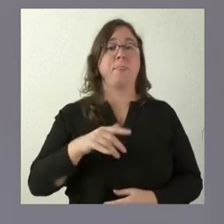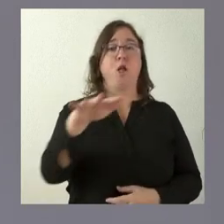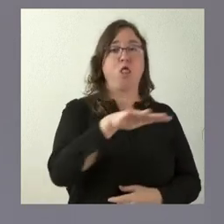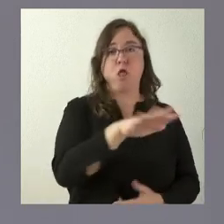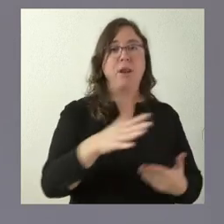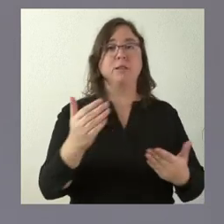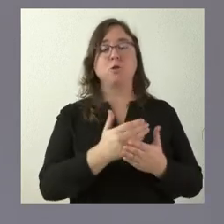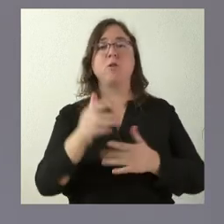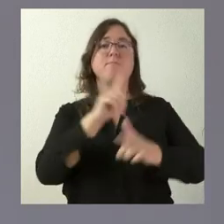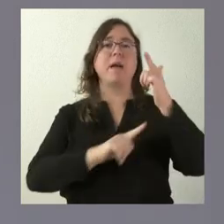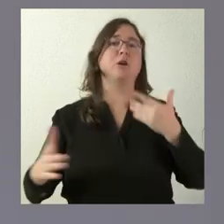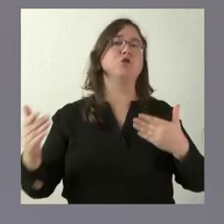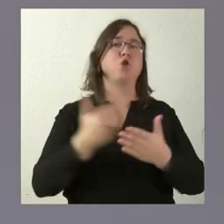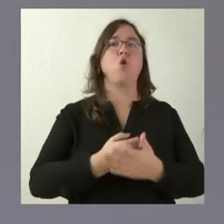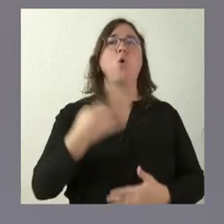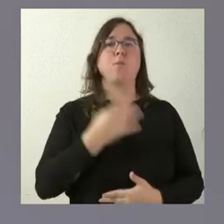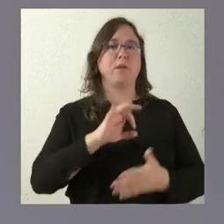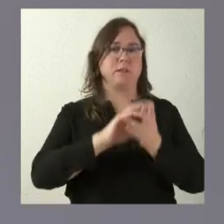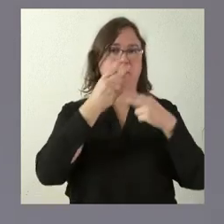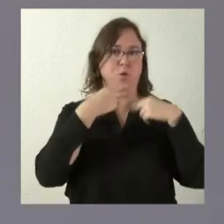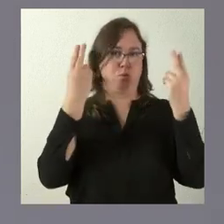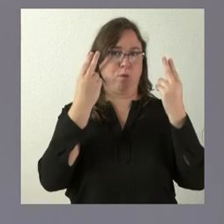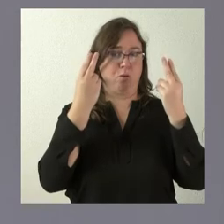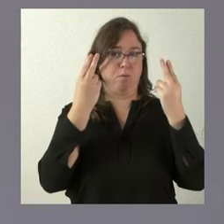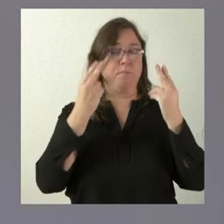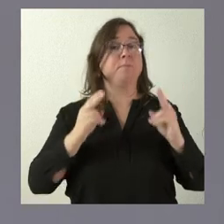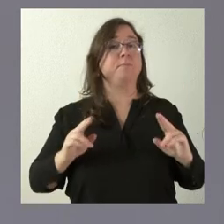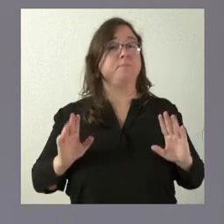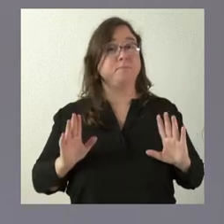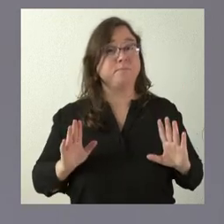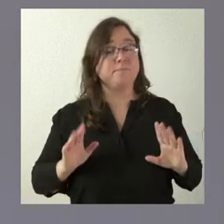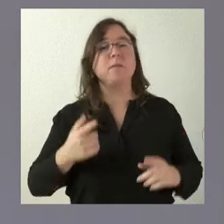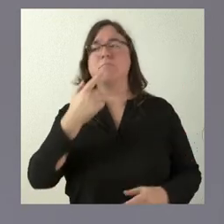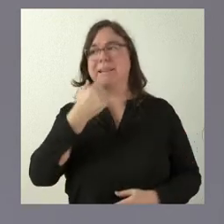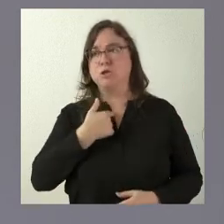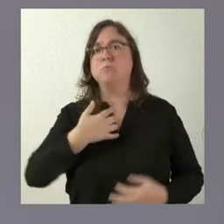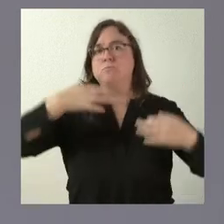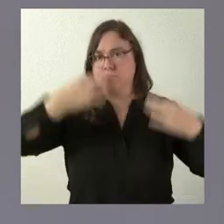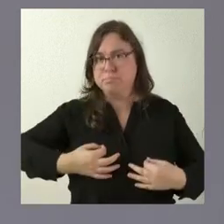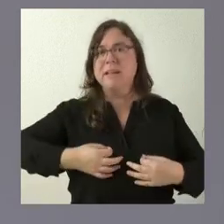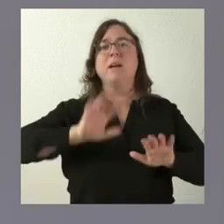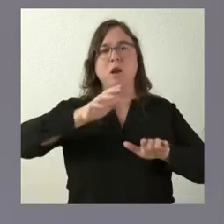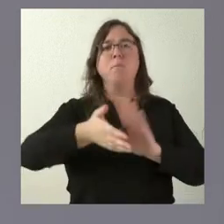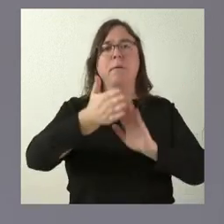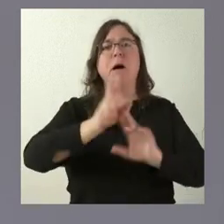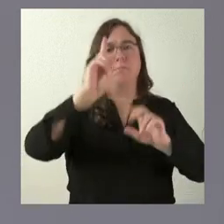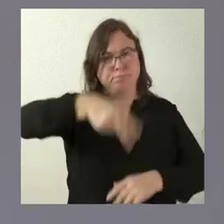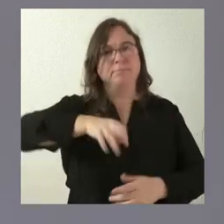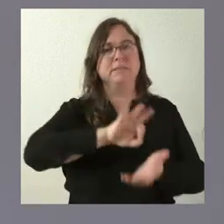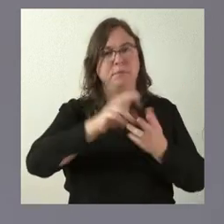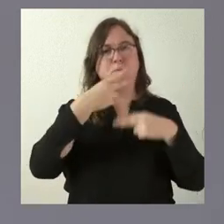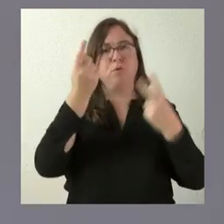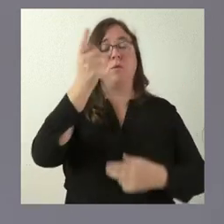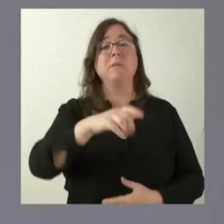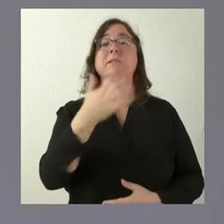todos los trayectos que sean, en ese momento, obligación de servicio público. A nosotros nos ha garantizado que León lo va a ser. Y, por tanto, en la medida en que